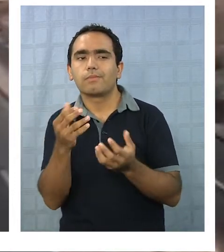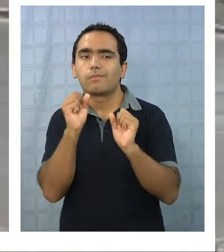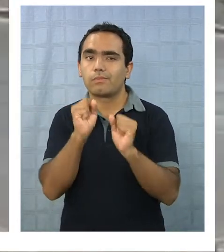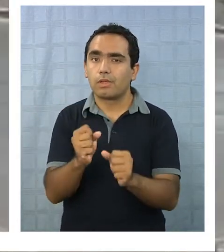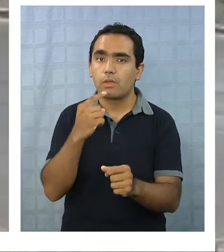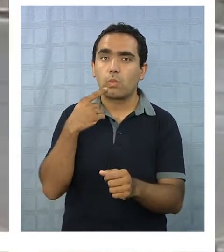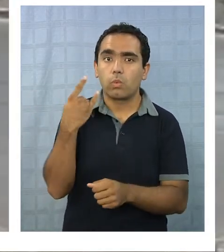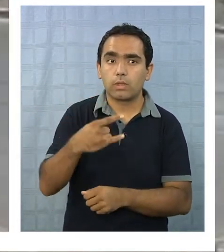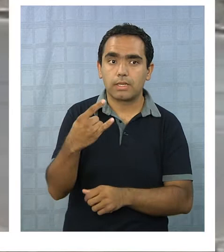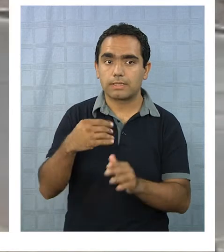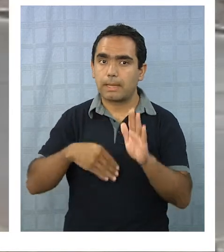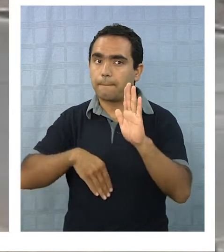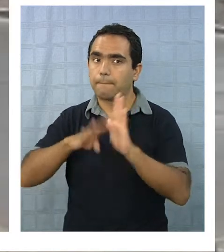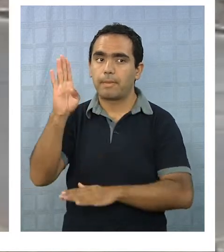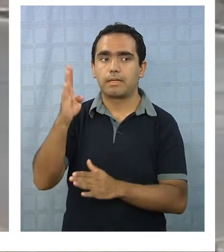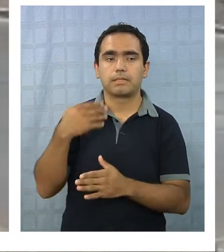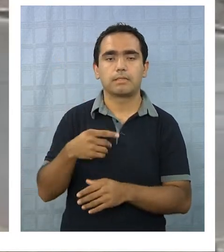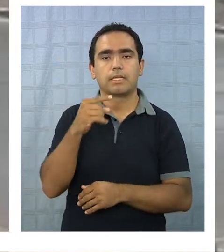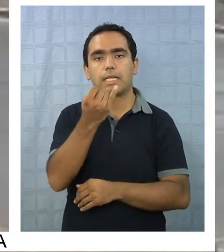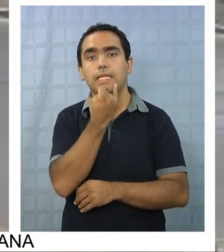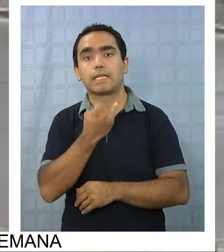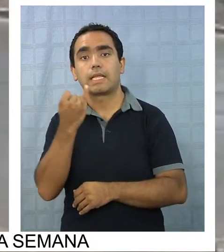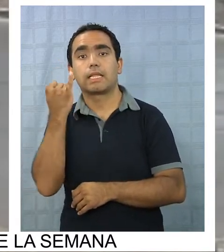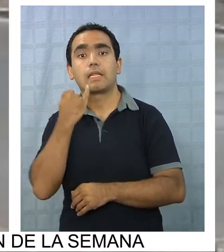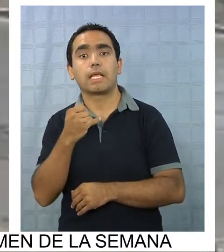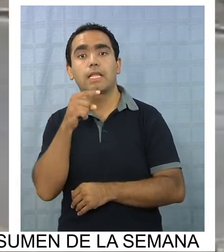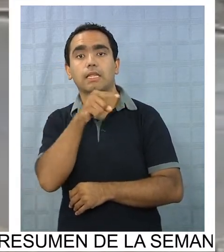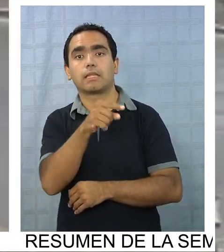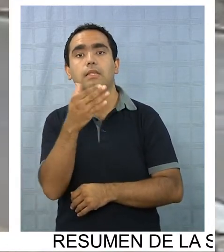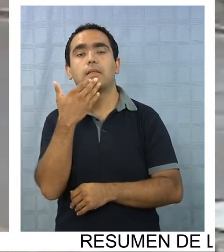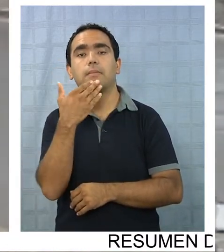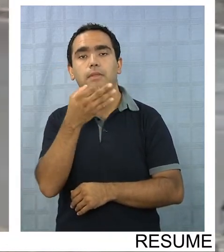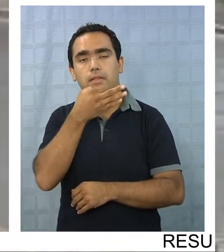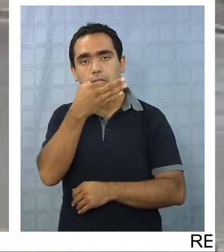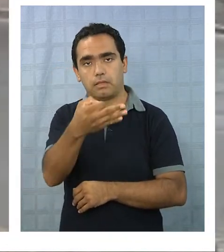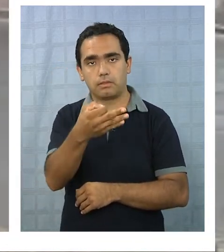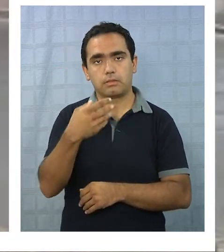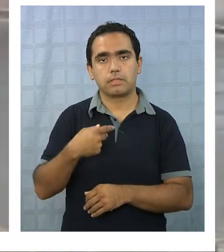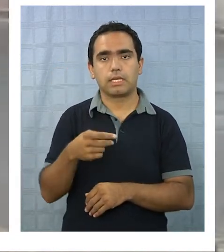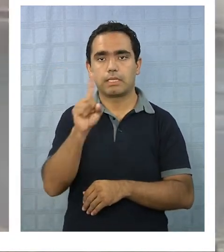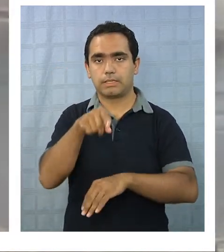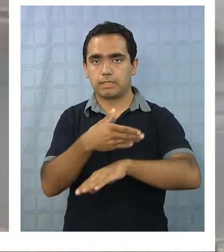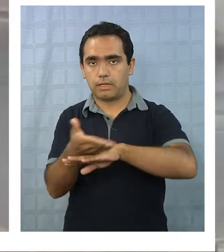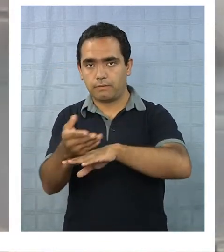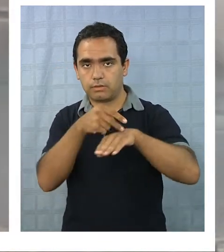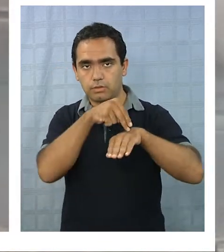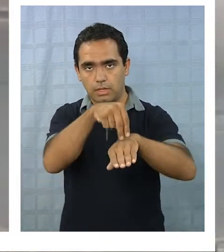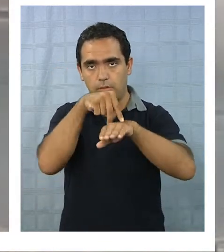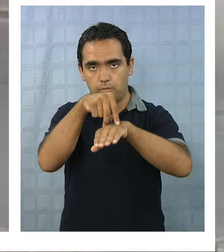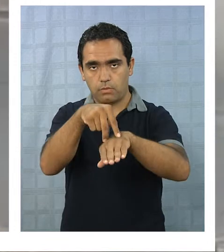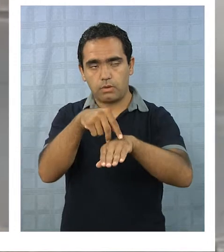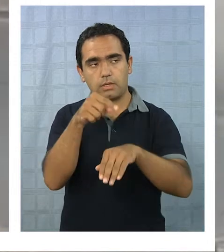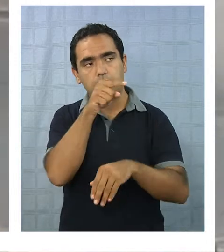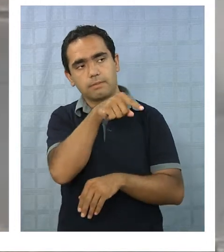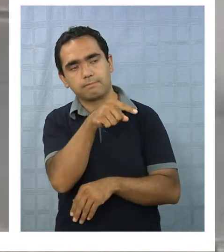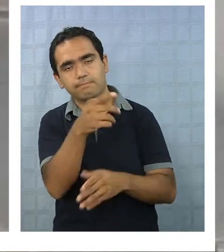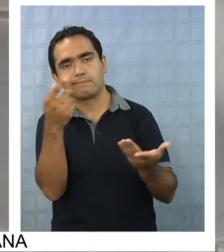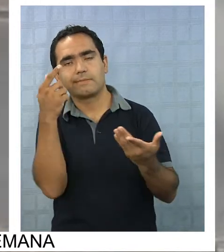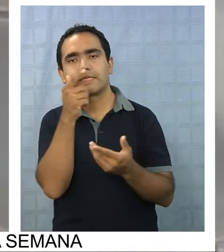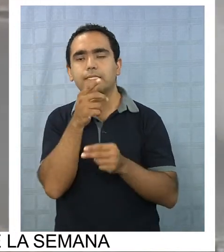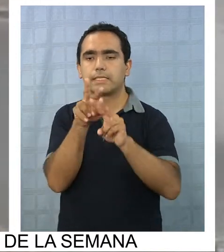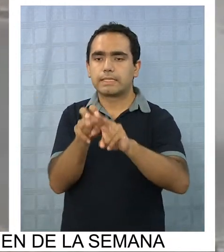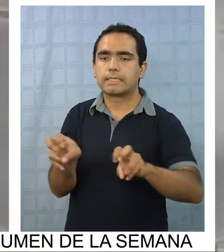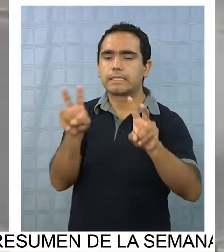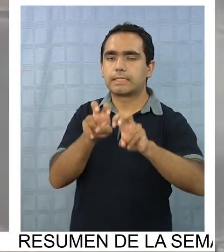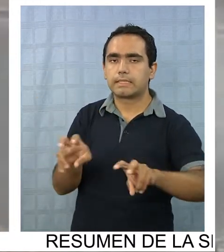emergencia aún mayor, el Intendente asegura que los servicios de transporte y vialidad estarían analizando las